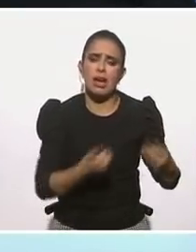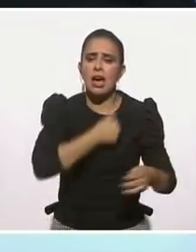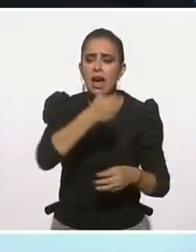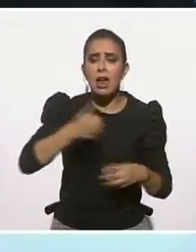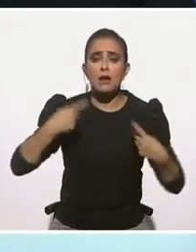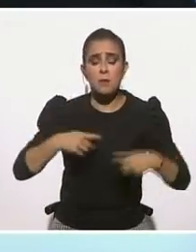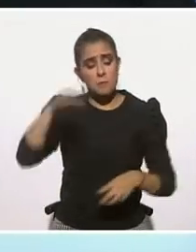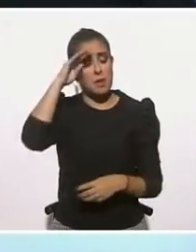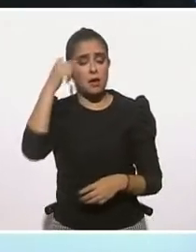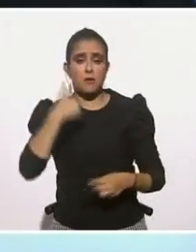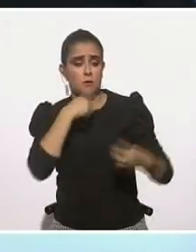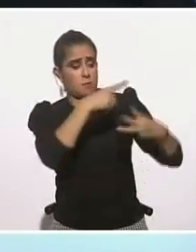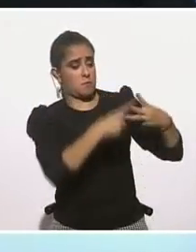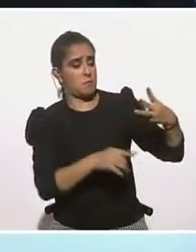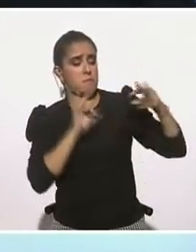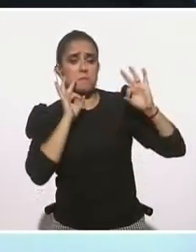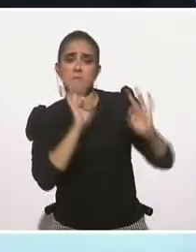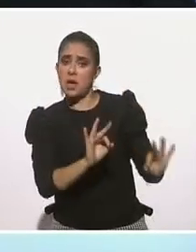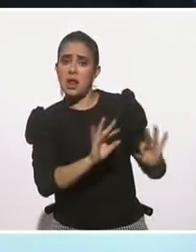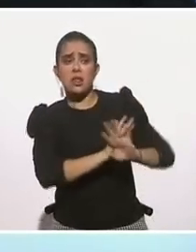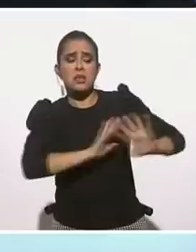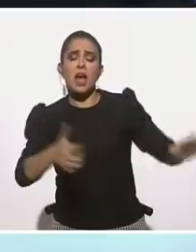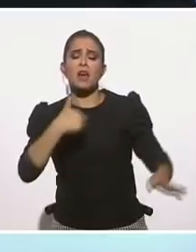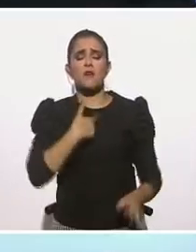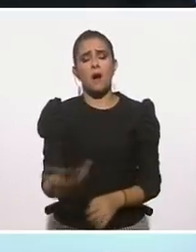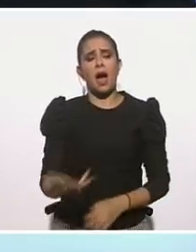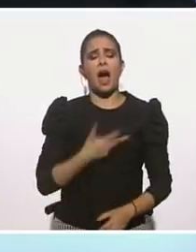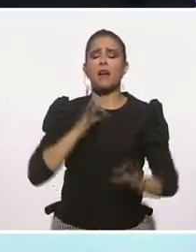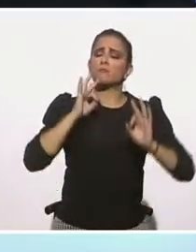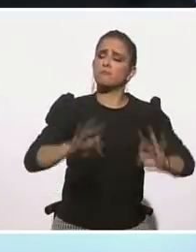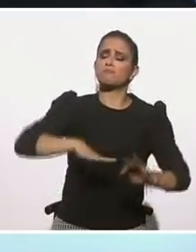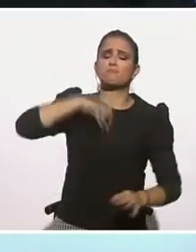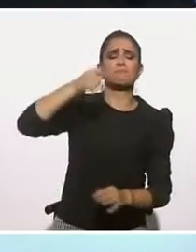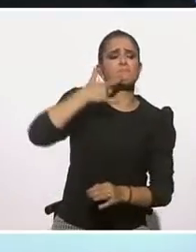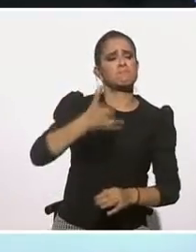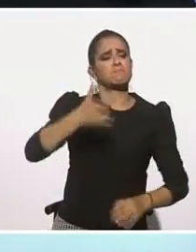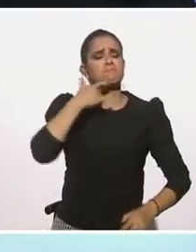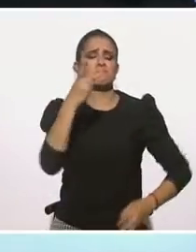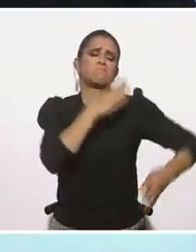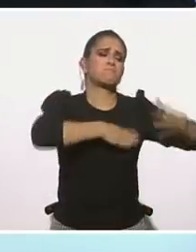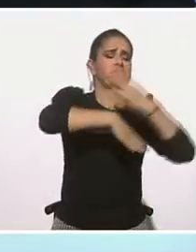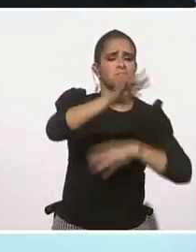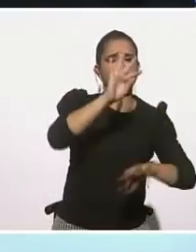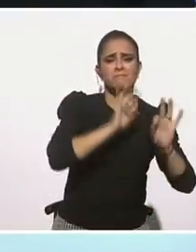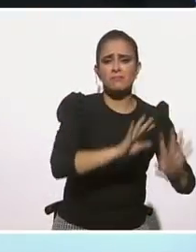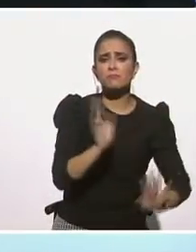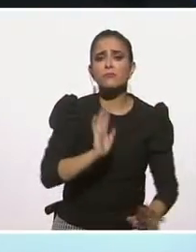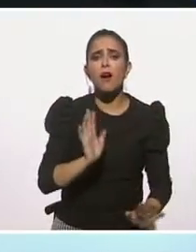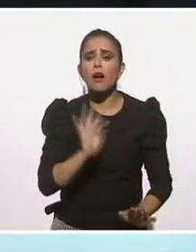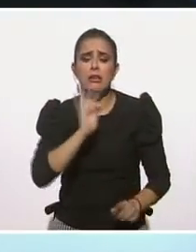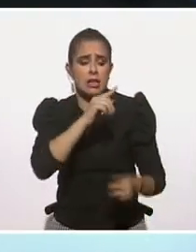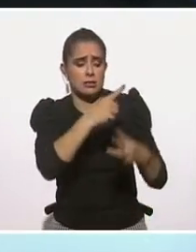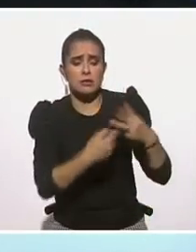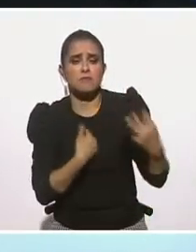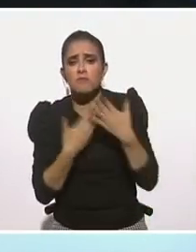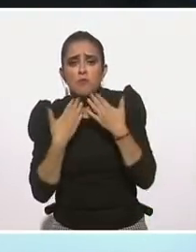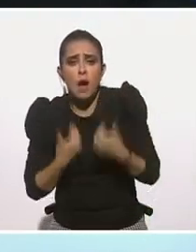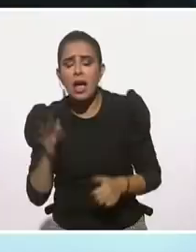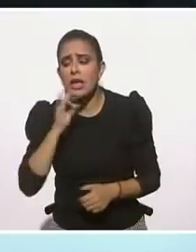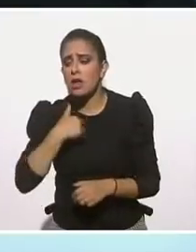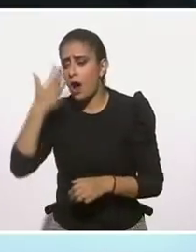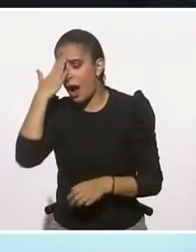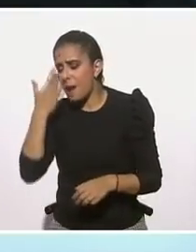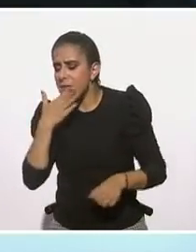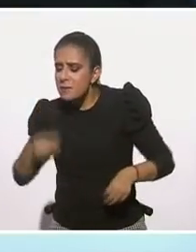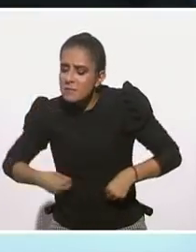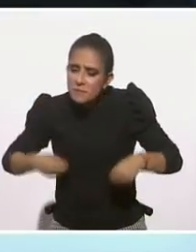ah, mira, ya tengo todos estos recursos pero si no lo tengo o sea, si no llega a la práctica probablemente yo sepa o sea, tenga habilidades para la vida,